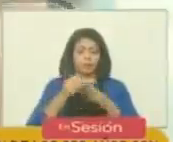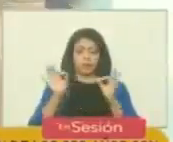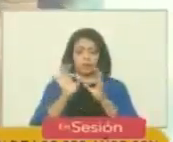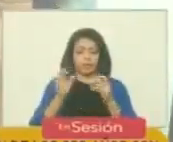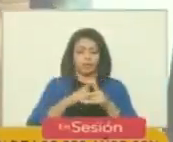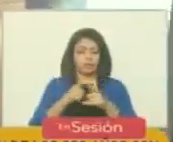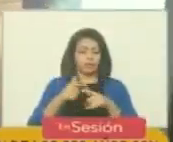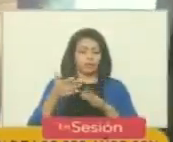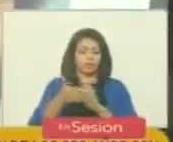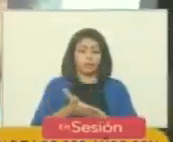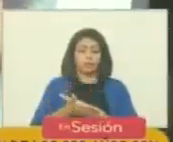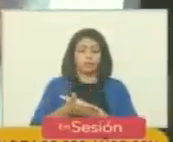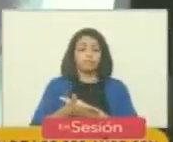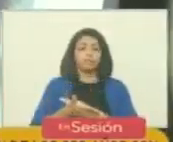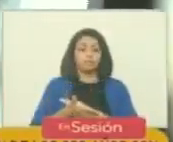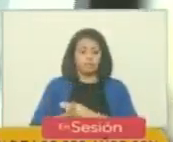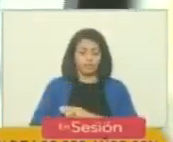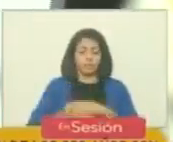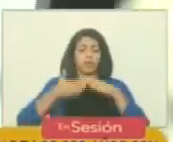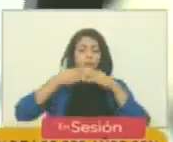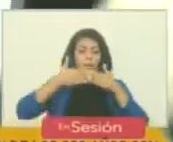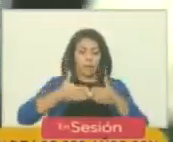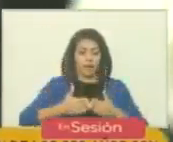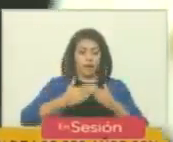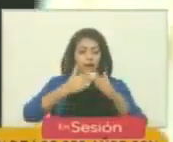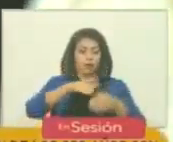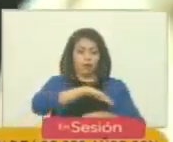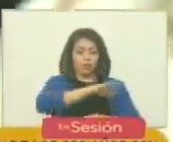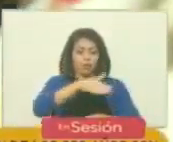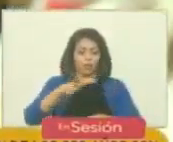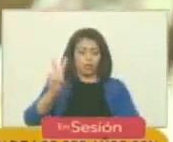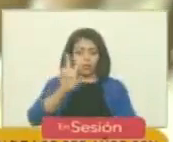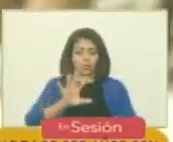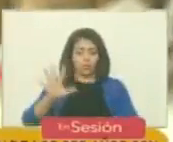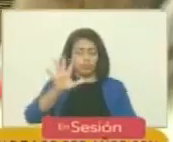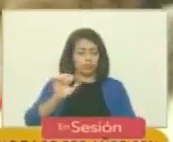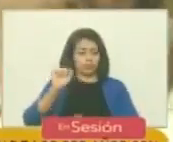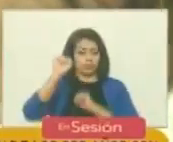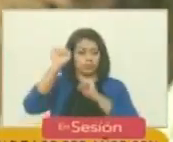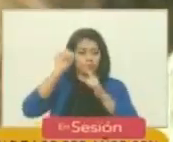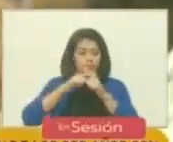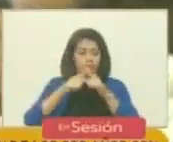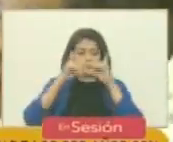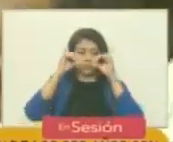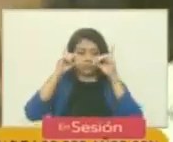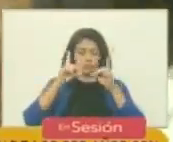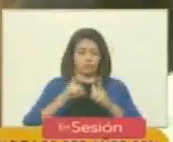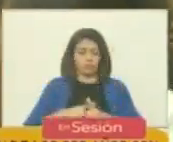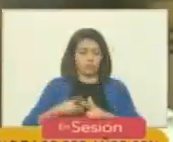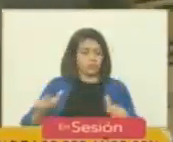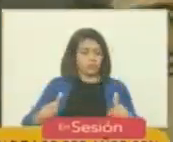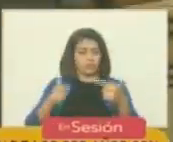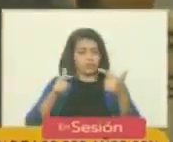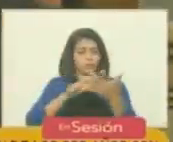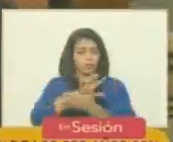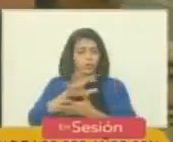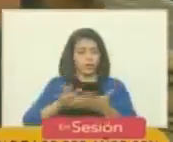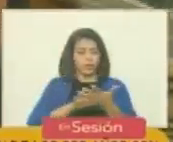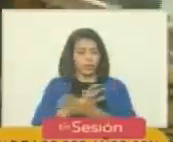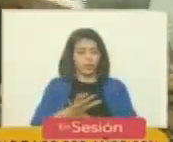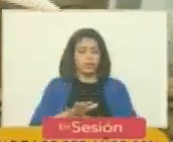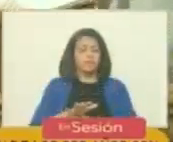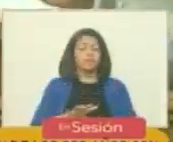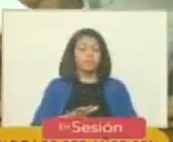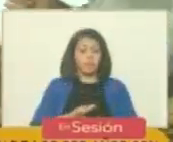Los desembarcos en las costas venezolanas fueron triunfo de la determinación sobre la adversidad. La